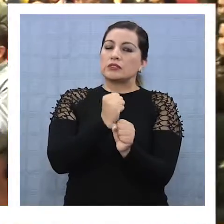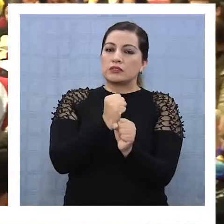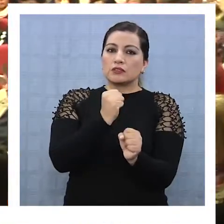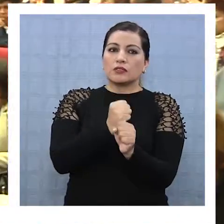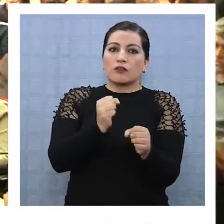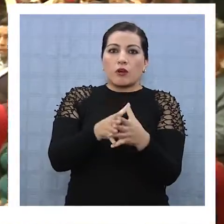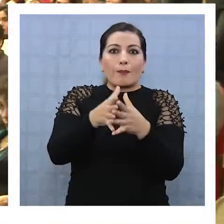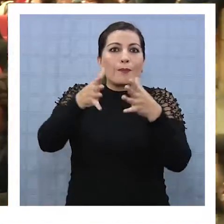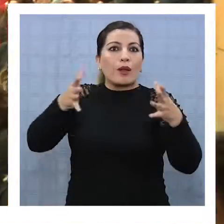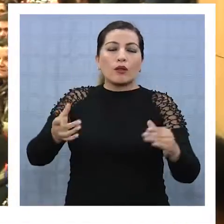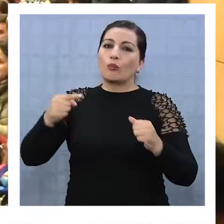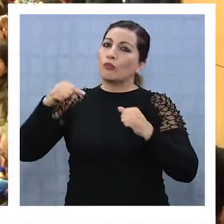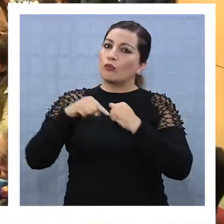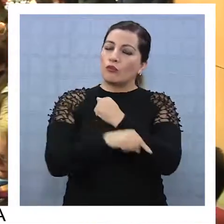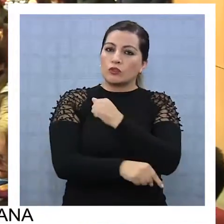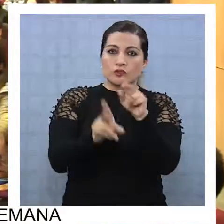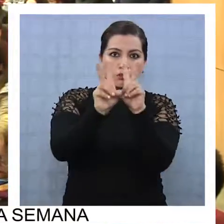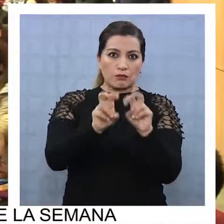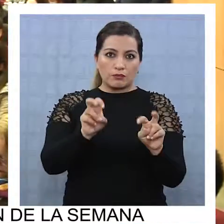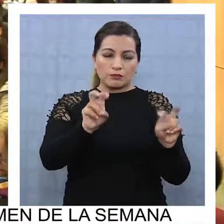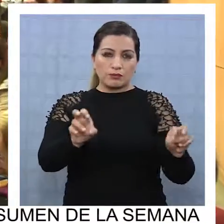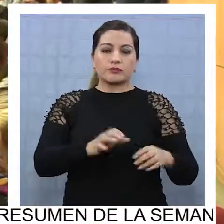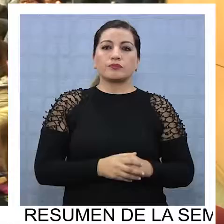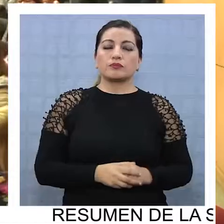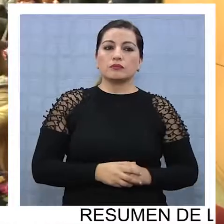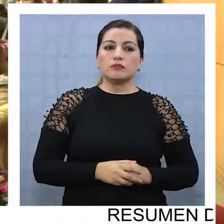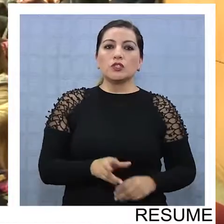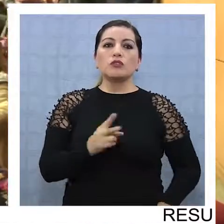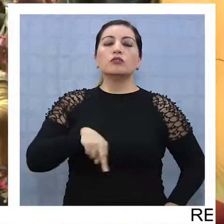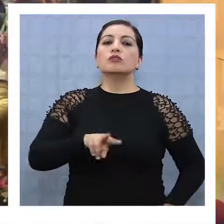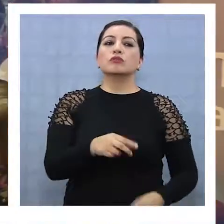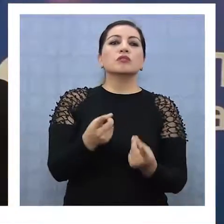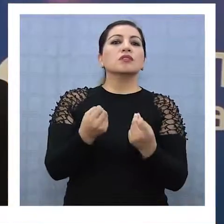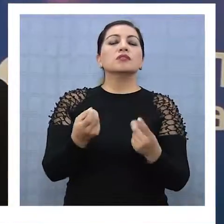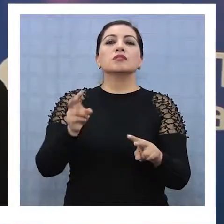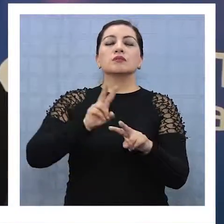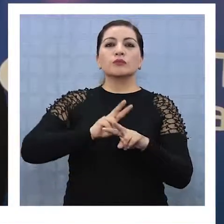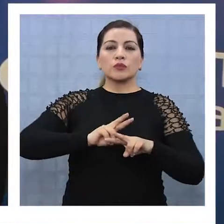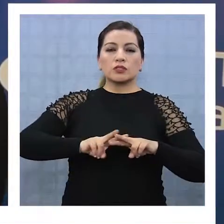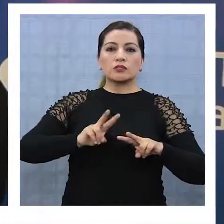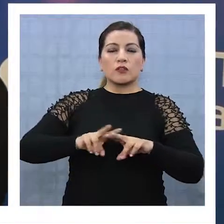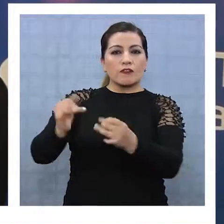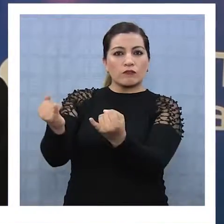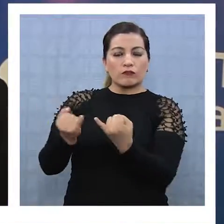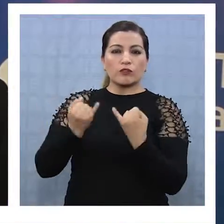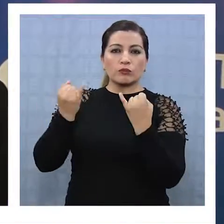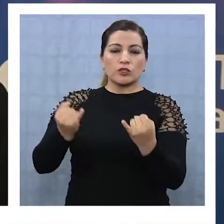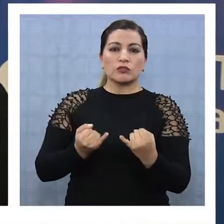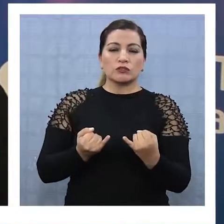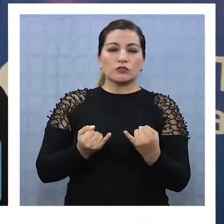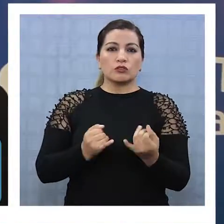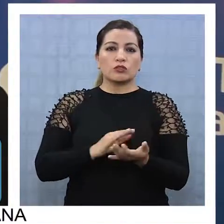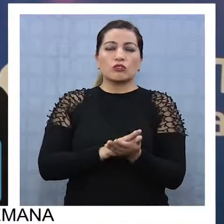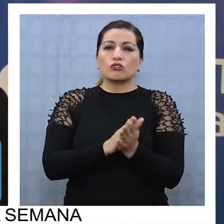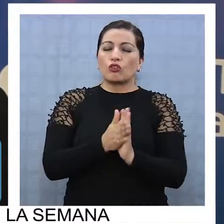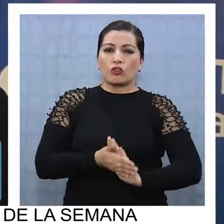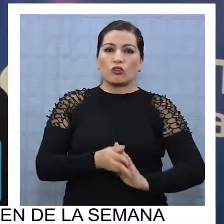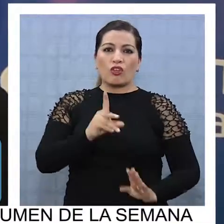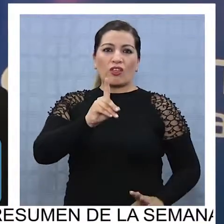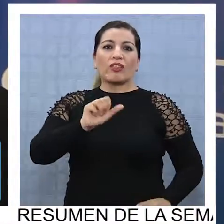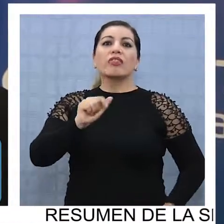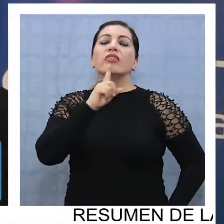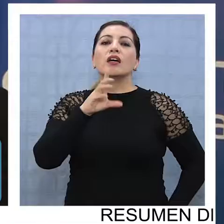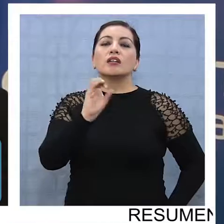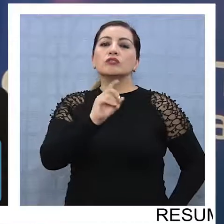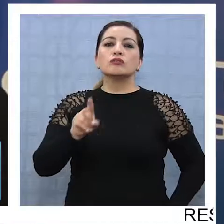Tarapacá que amplíe y profundice las investigaciones. Necesitamos generar información, datos, conocimientos